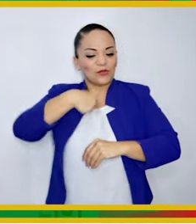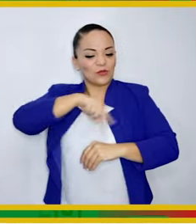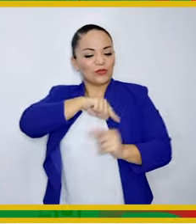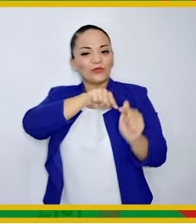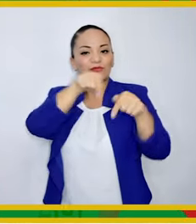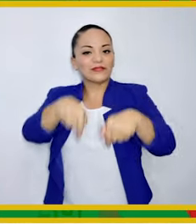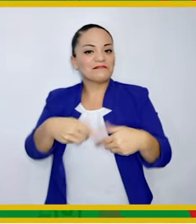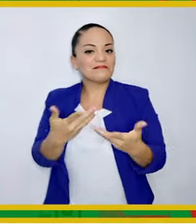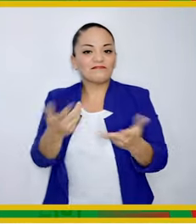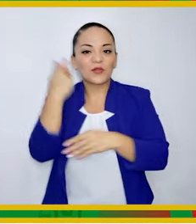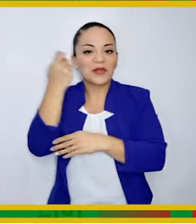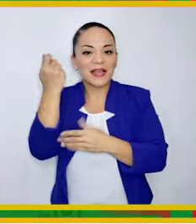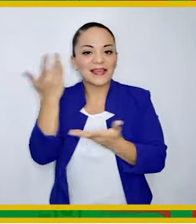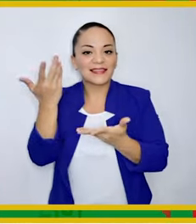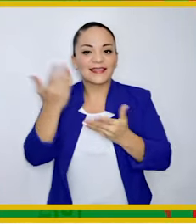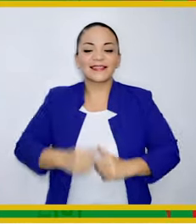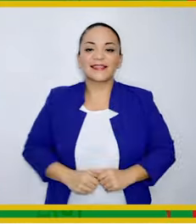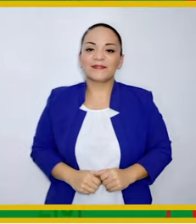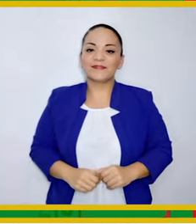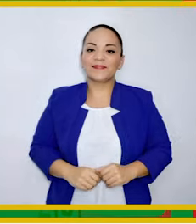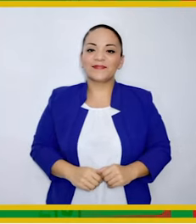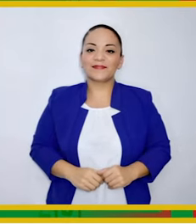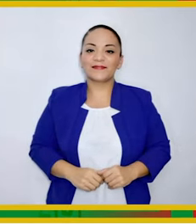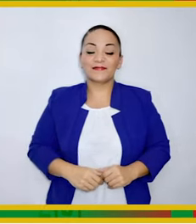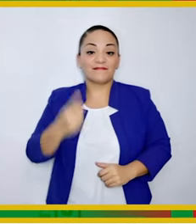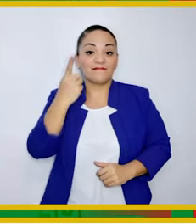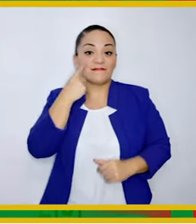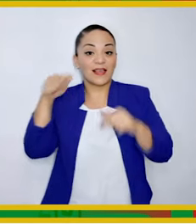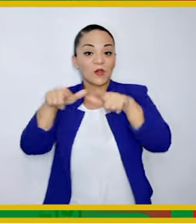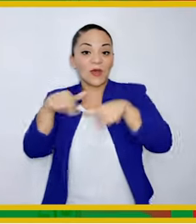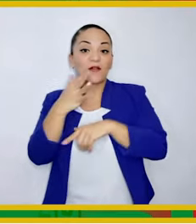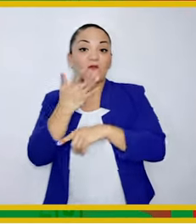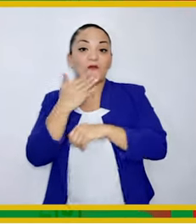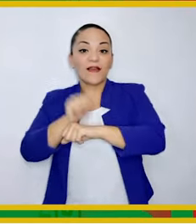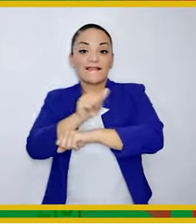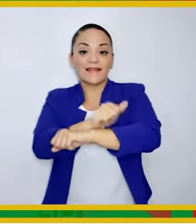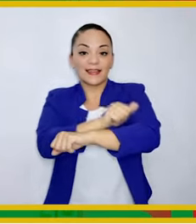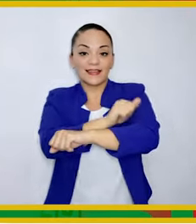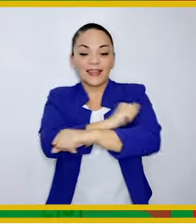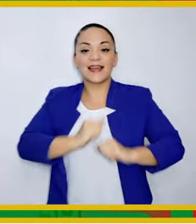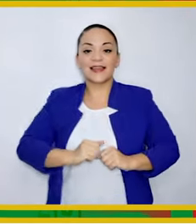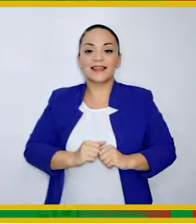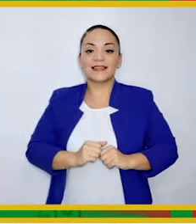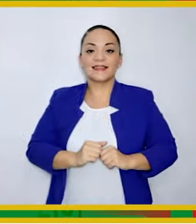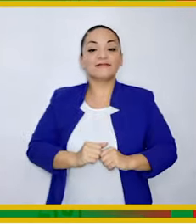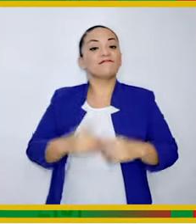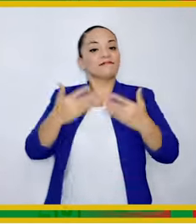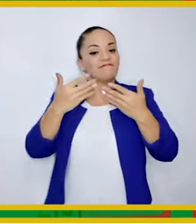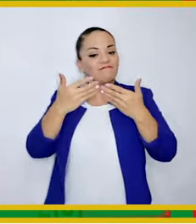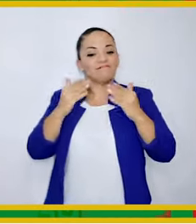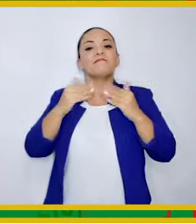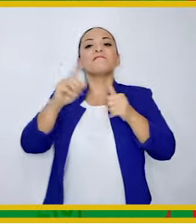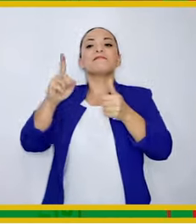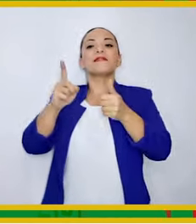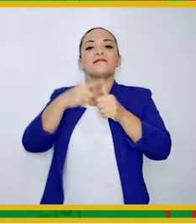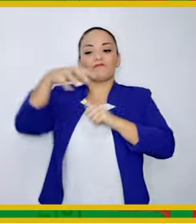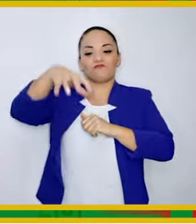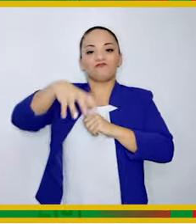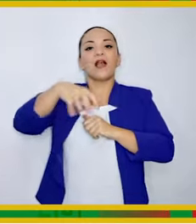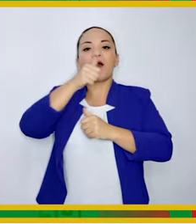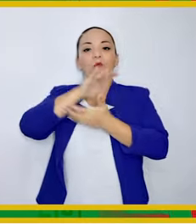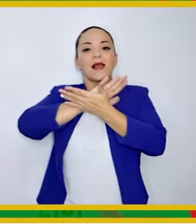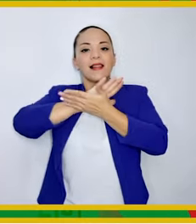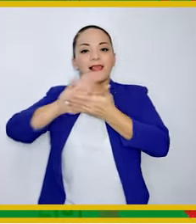mostrándoles a qué vinimos a Guanacaste En Colorado de Avangares abrimos la